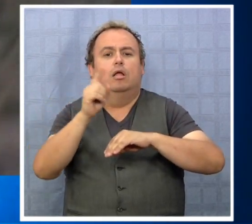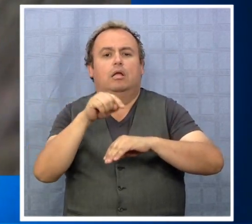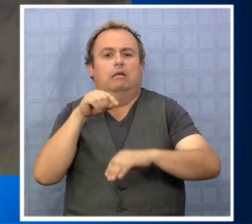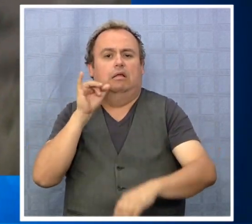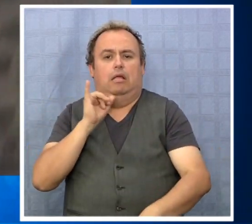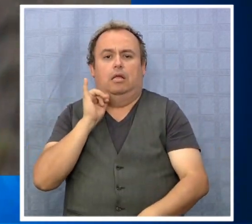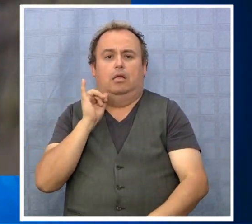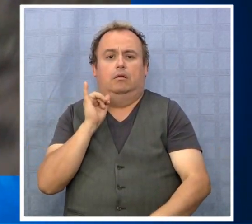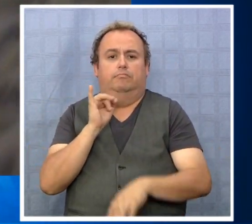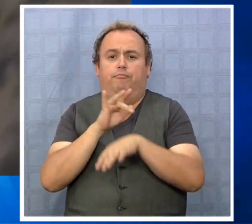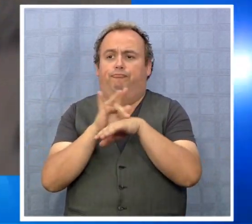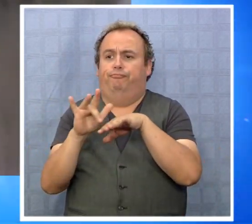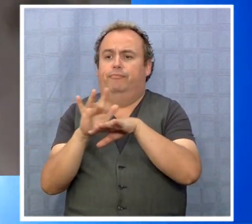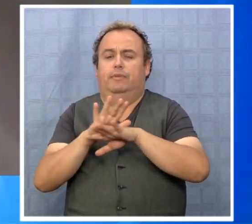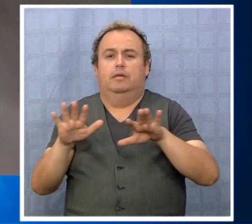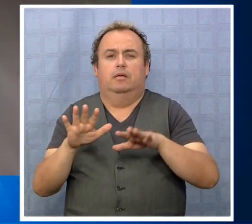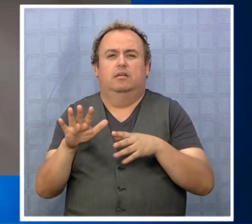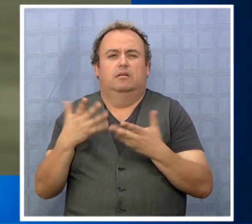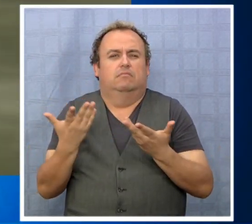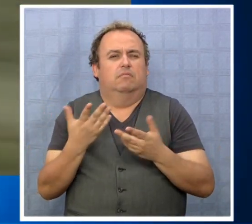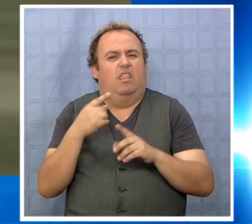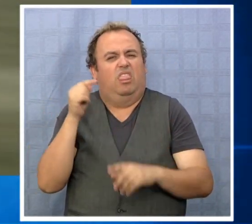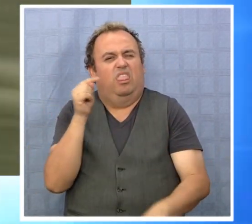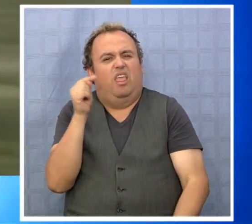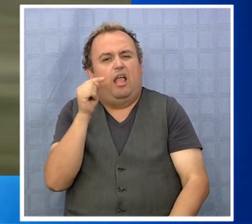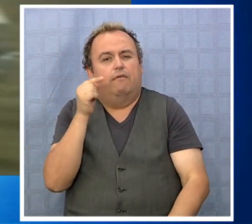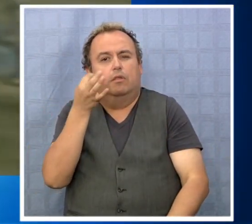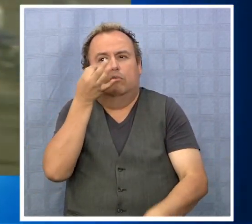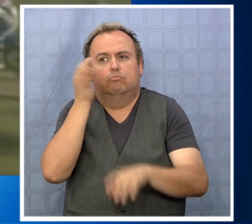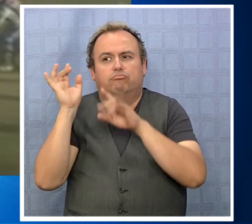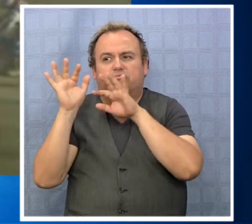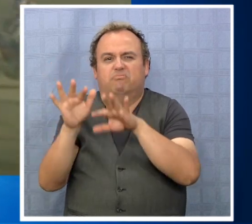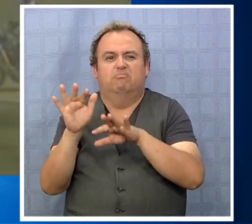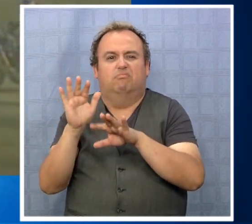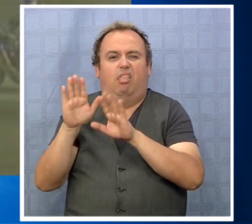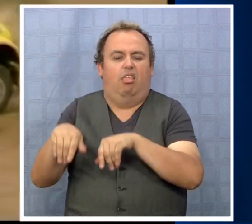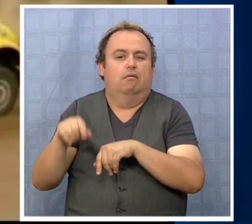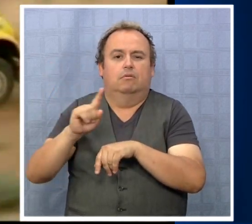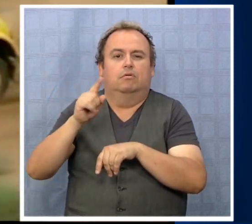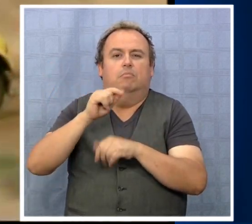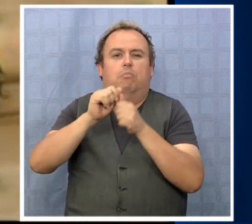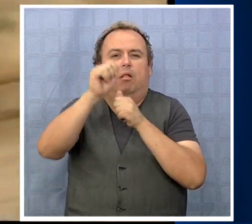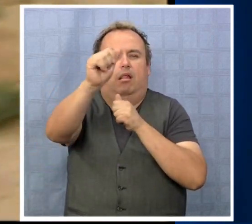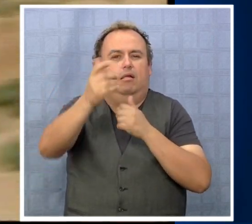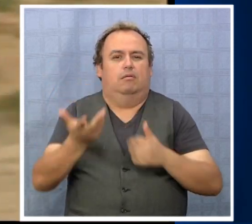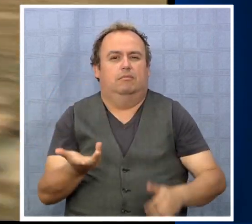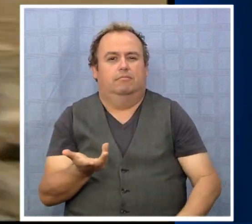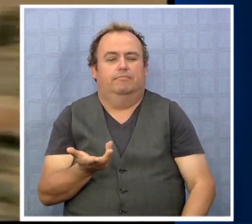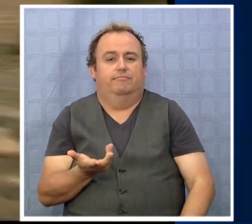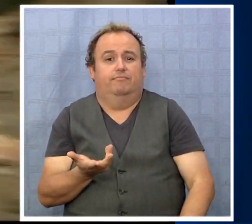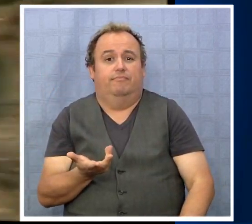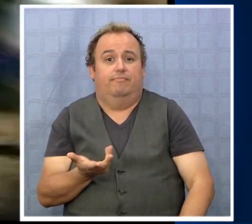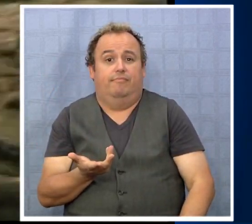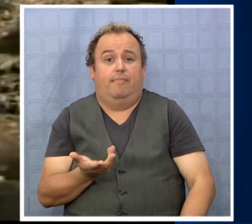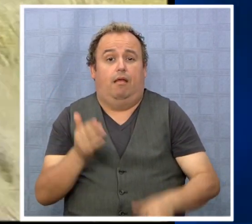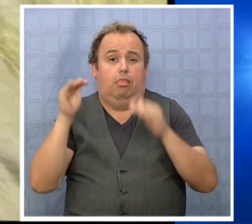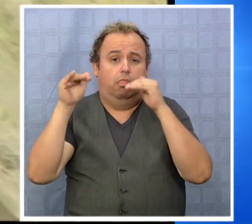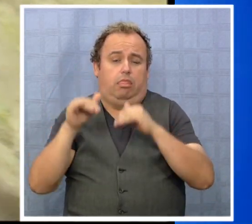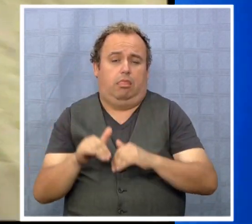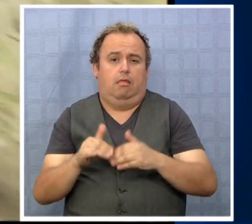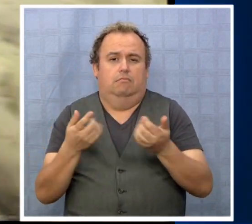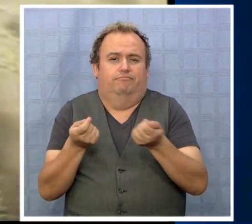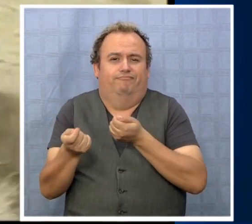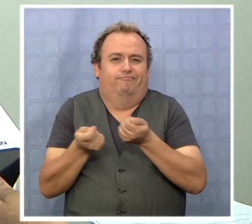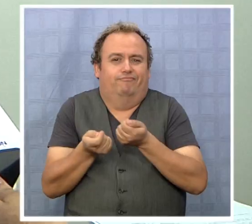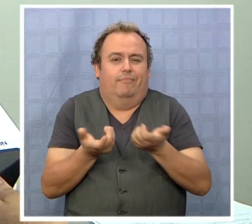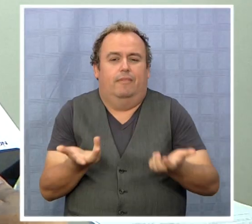impactará negativamente en el sector turístico y comercial de la ciudad. Lo que, en el fondo, un poquito nos interesa a nosotros, a la industria,